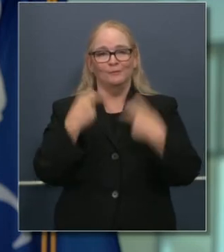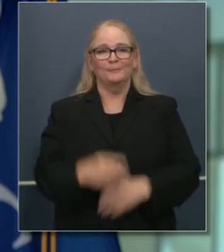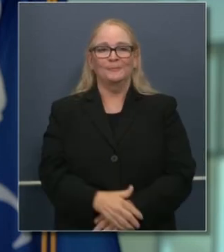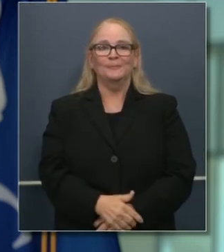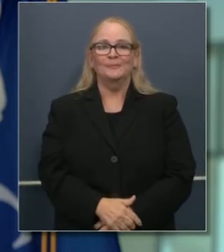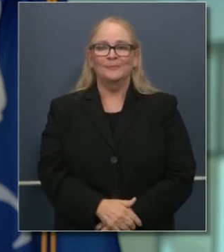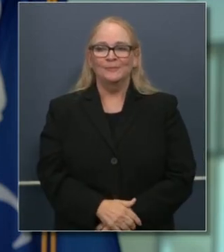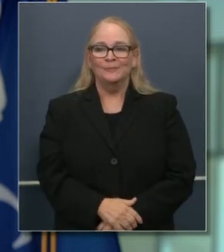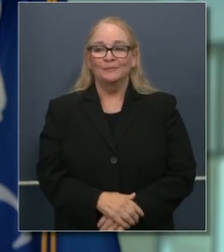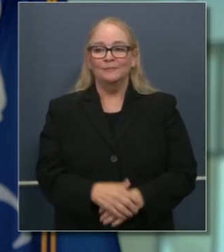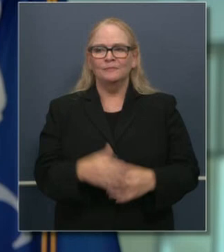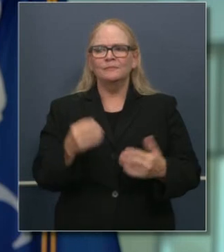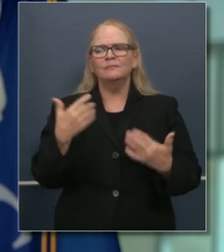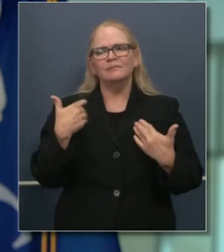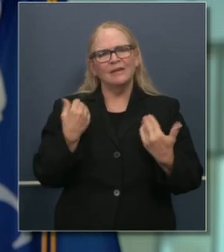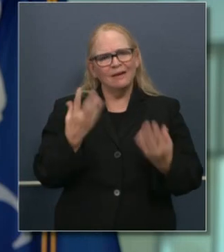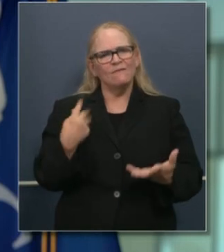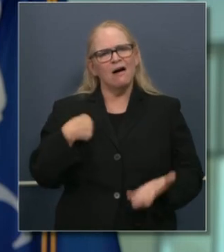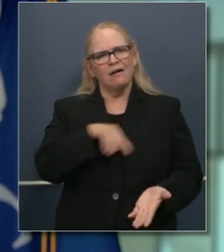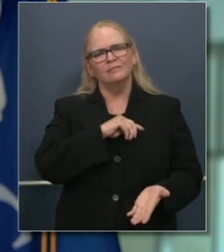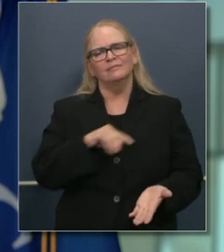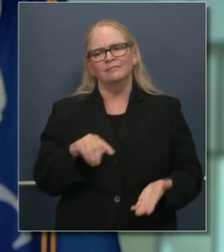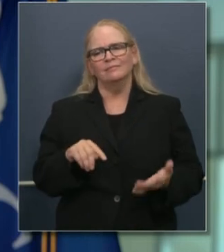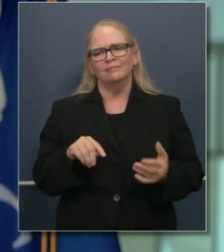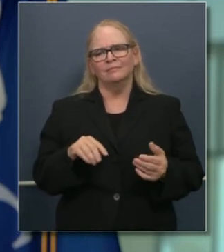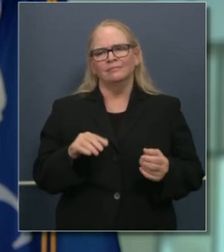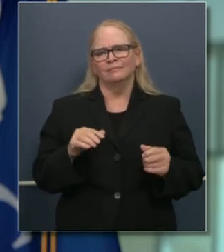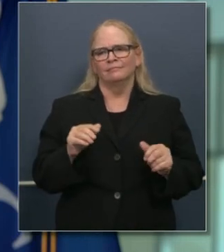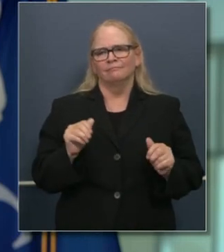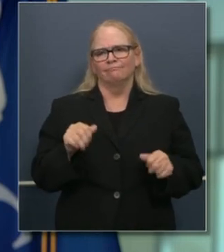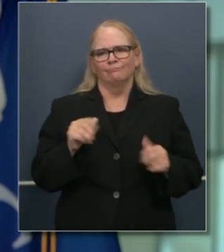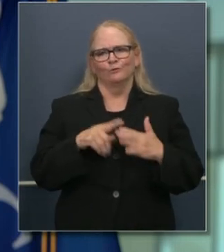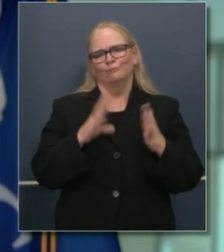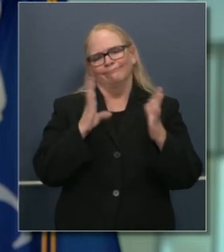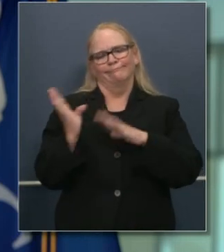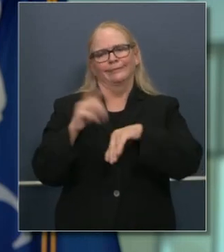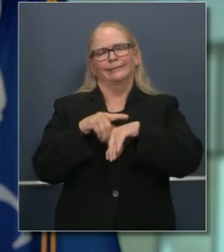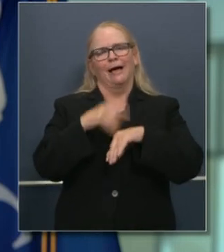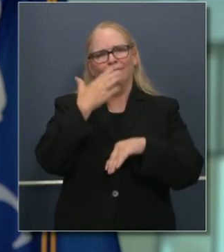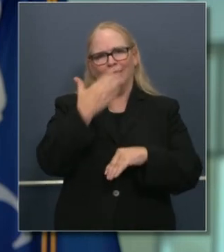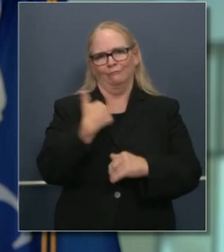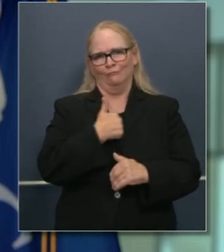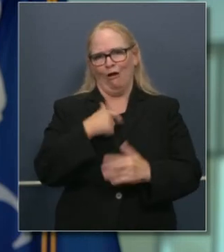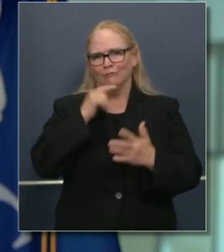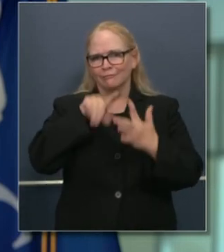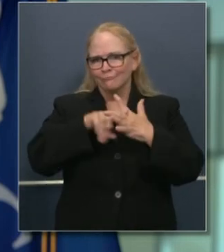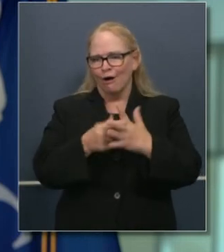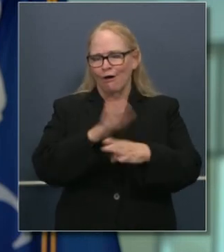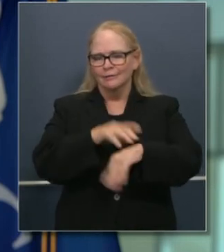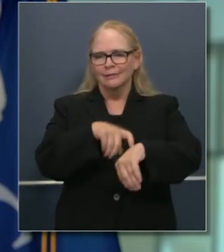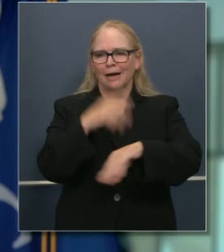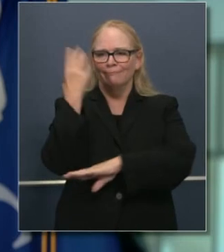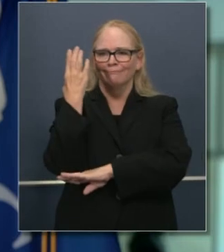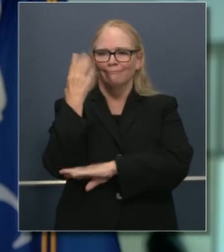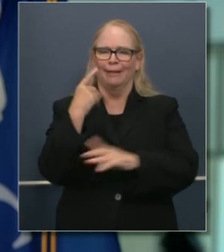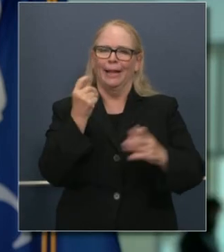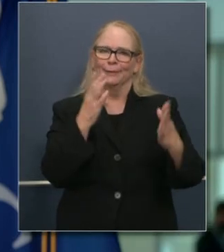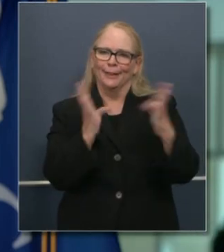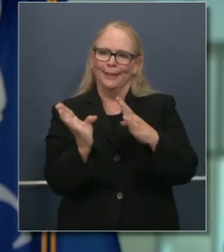su atención, por permitirnos traer esta conversación y hacerla durar un poco más de lo que la hacemos durar.